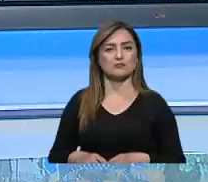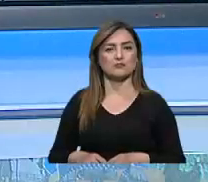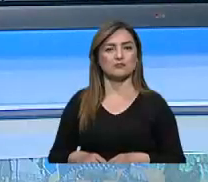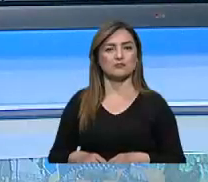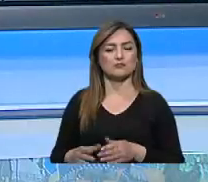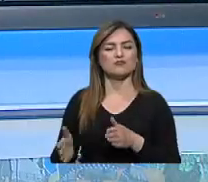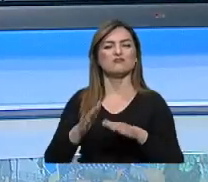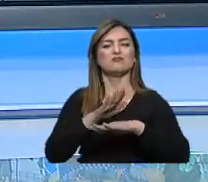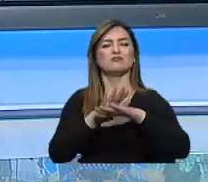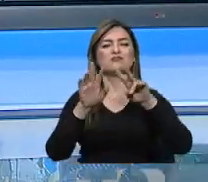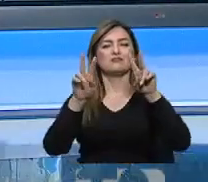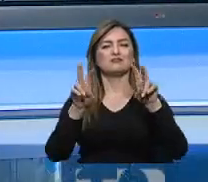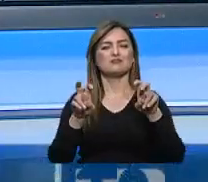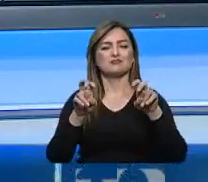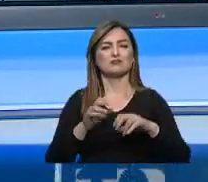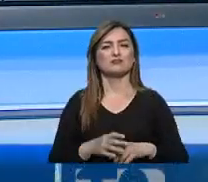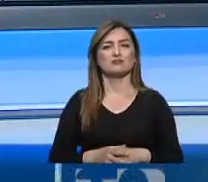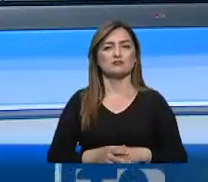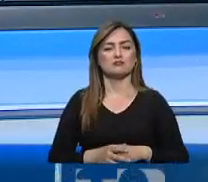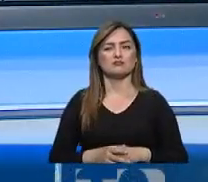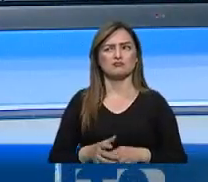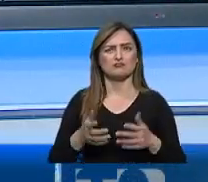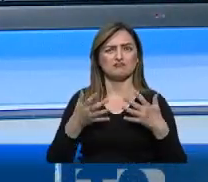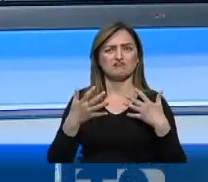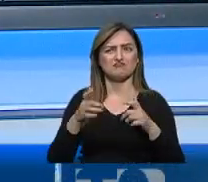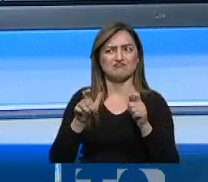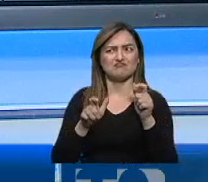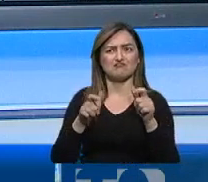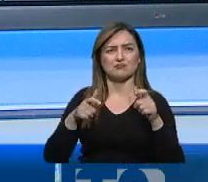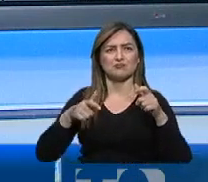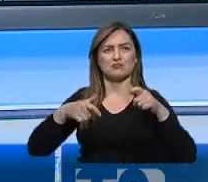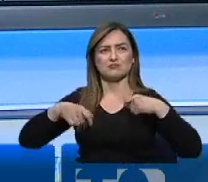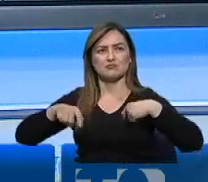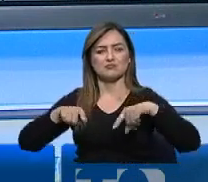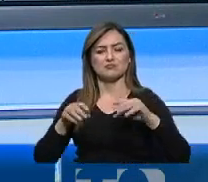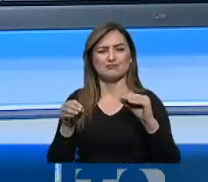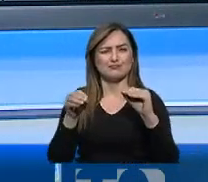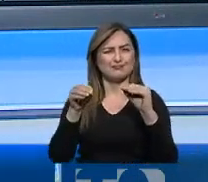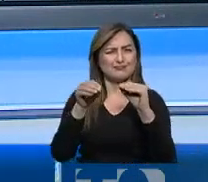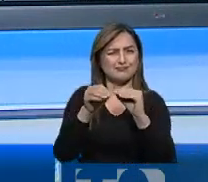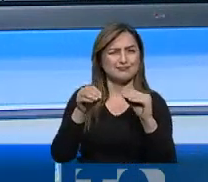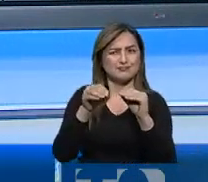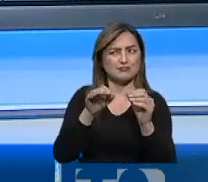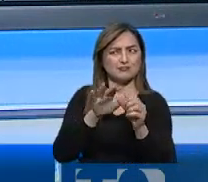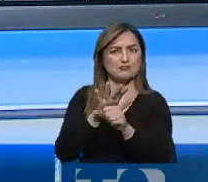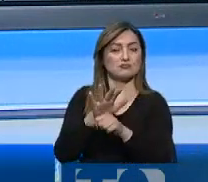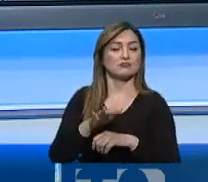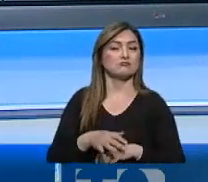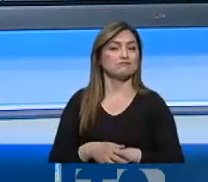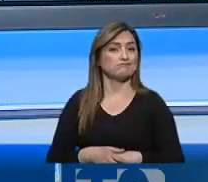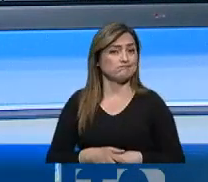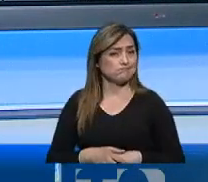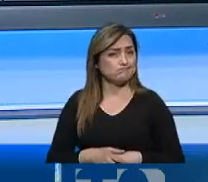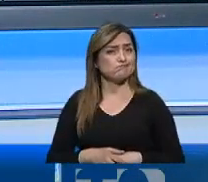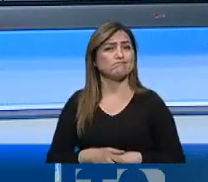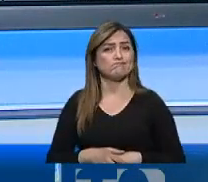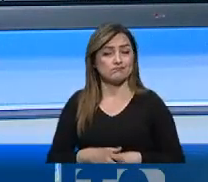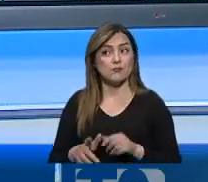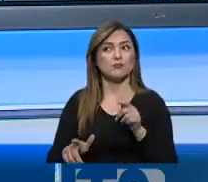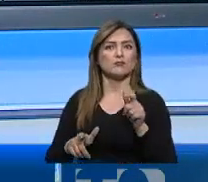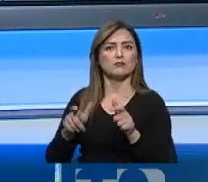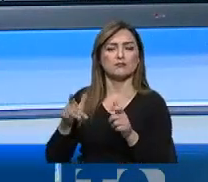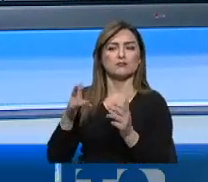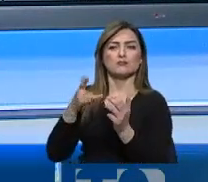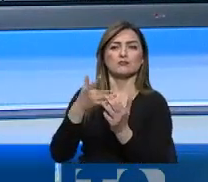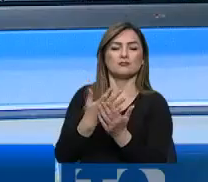Bueno, y a propósito, se observa poco movimiento en las calles de Guayaquil ante el incremento de casos de COVID-19. A su vez, personas